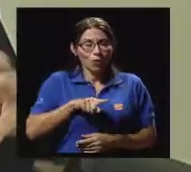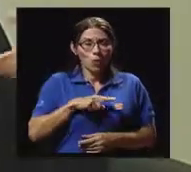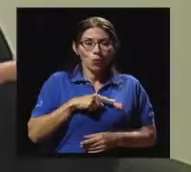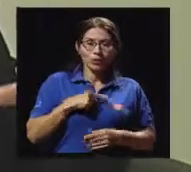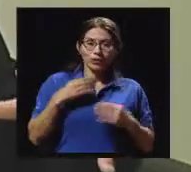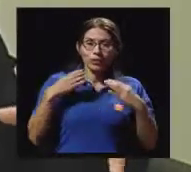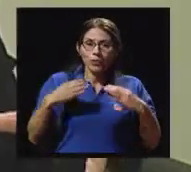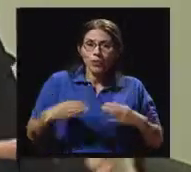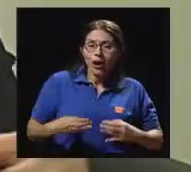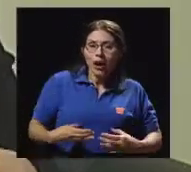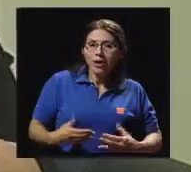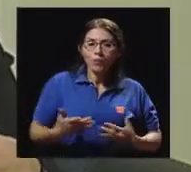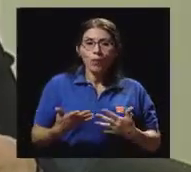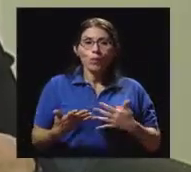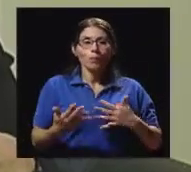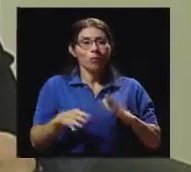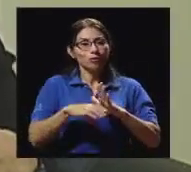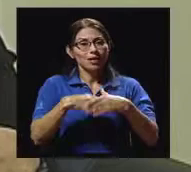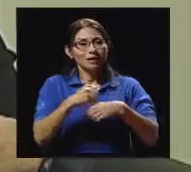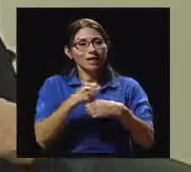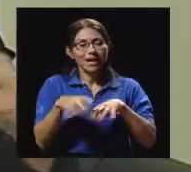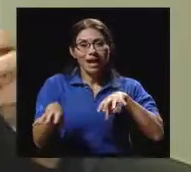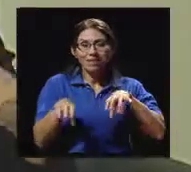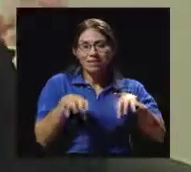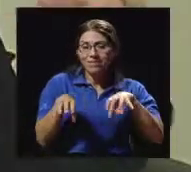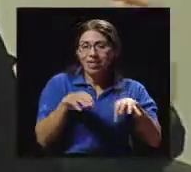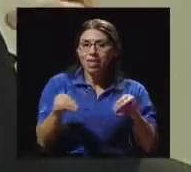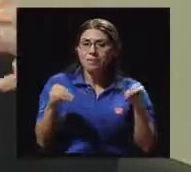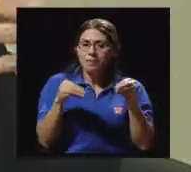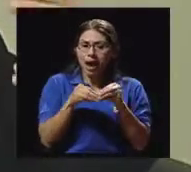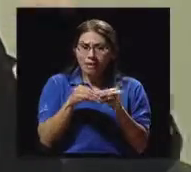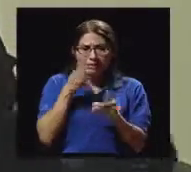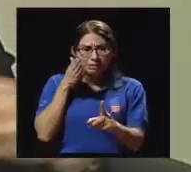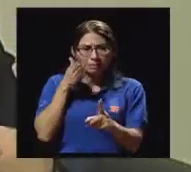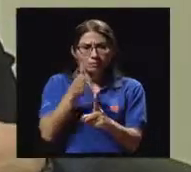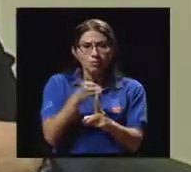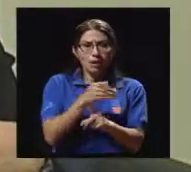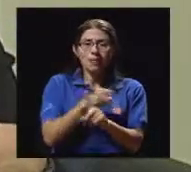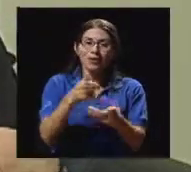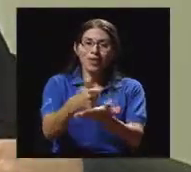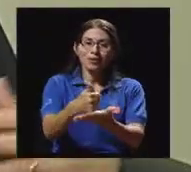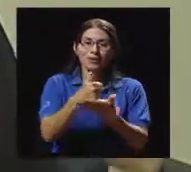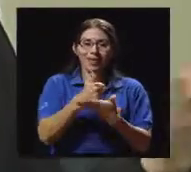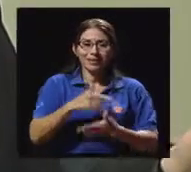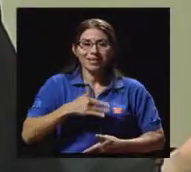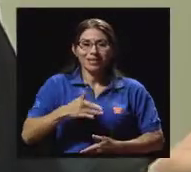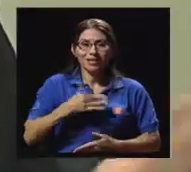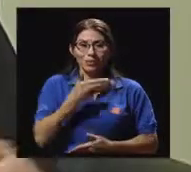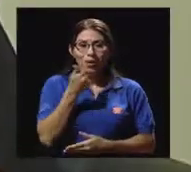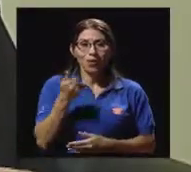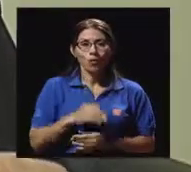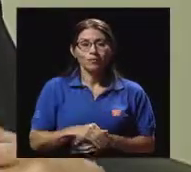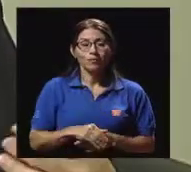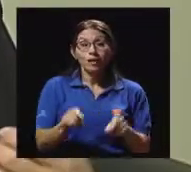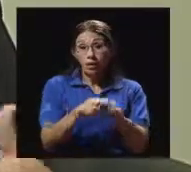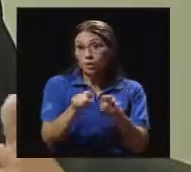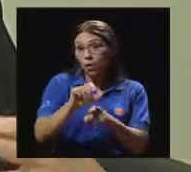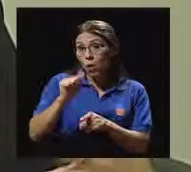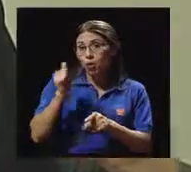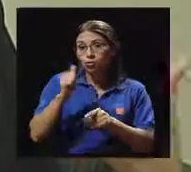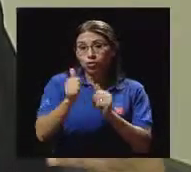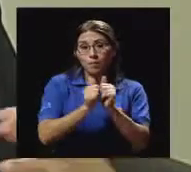vamos a hacer actividad más localizada. Pero eso nos va a ayudar a sentirnos mejor. Igual hay otros deportes,